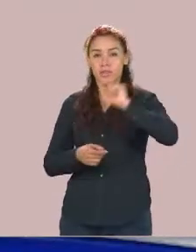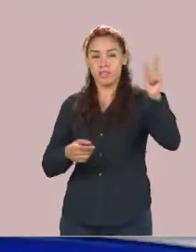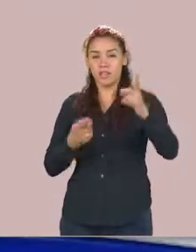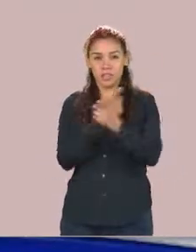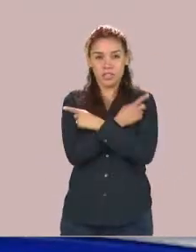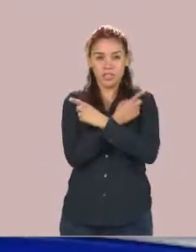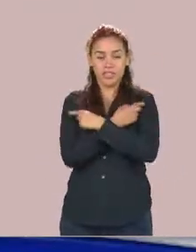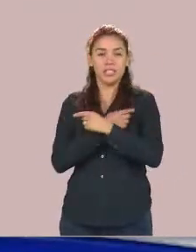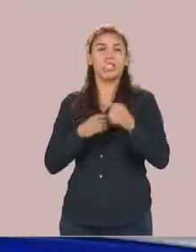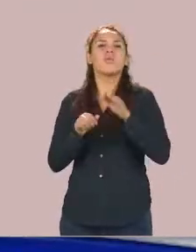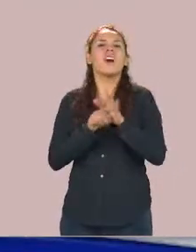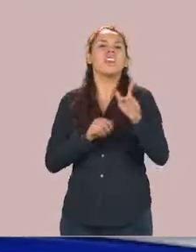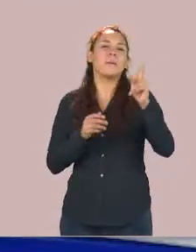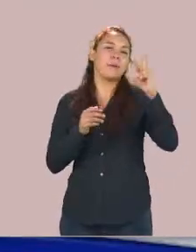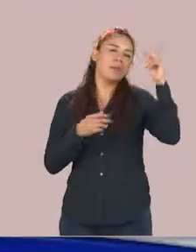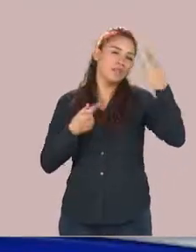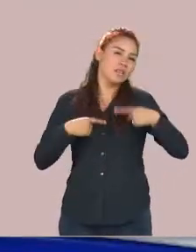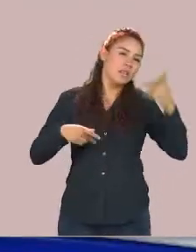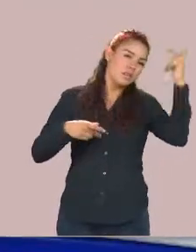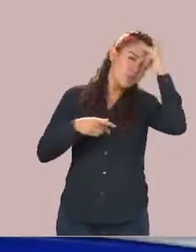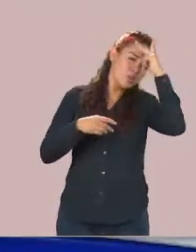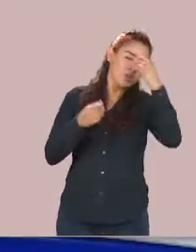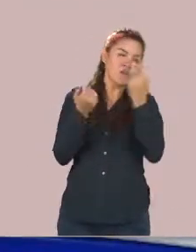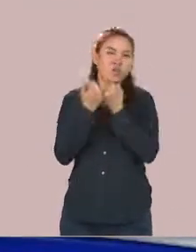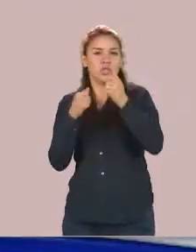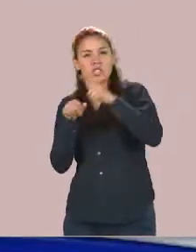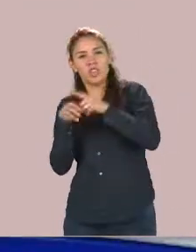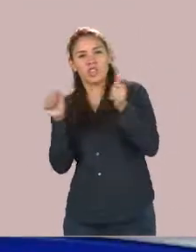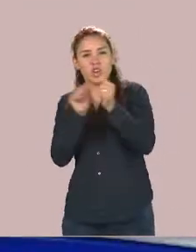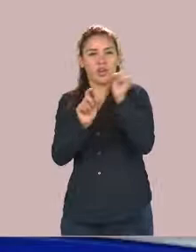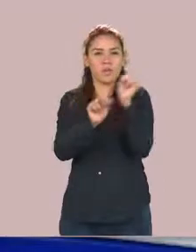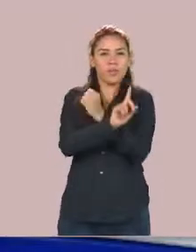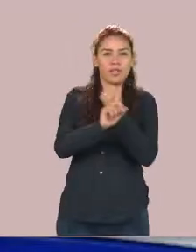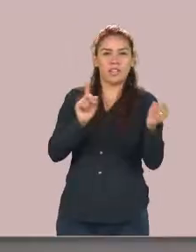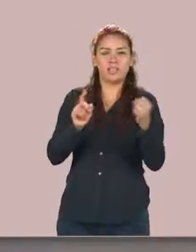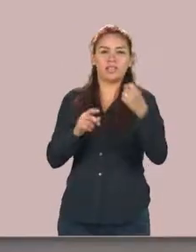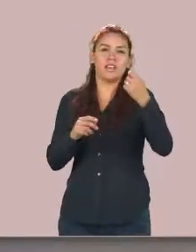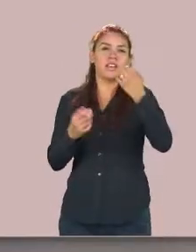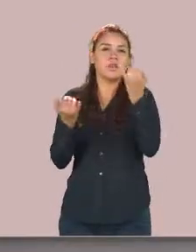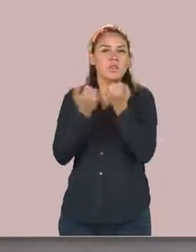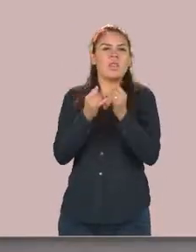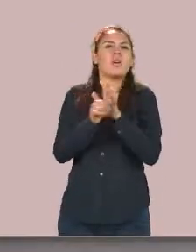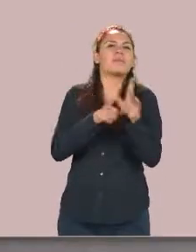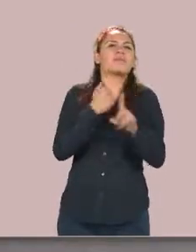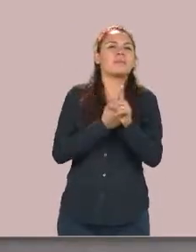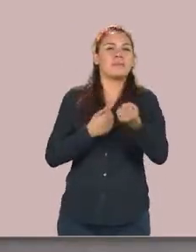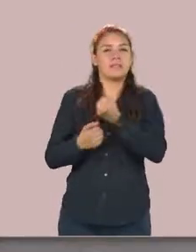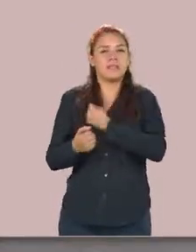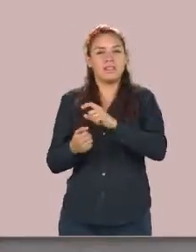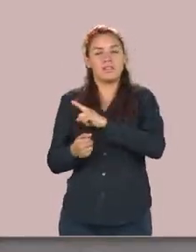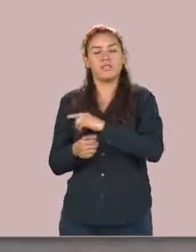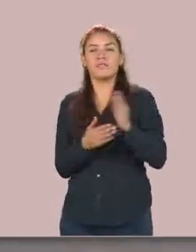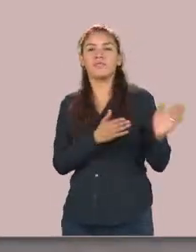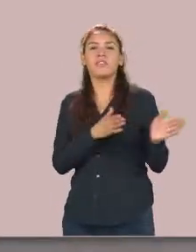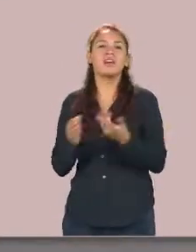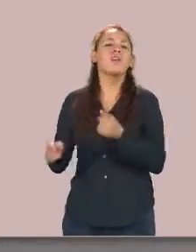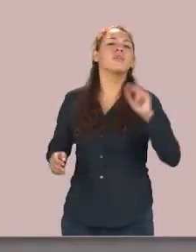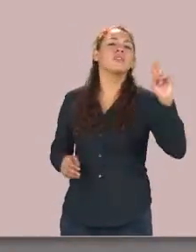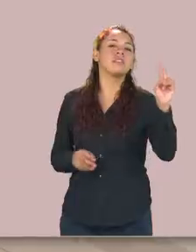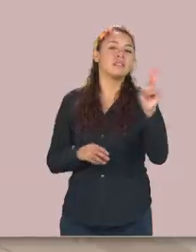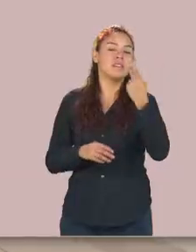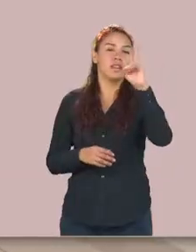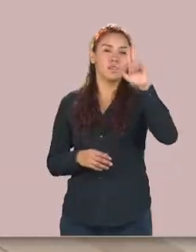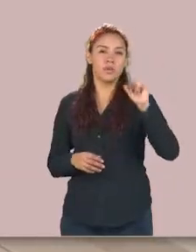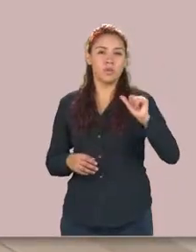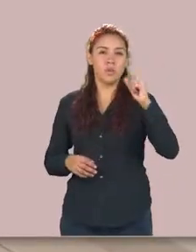psicosociales relacionados con la violencia y sus implicaciones en la salud. La Universidad Autónoma de Tamaulipas, como